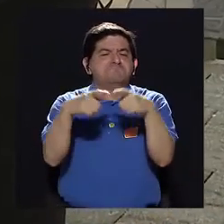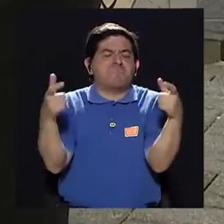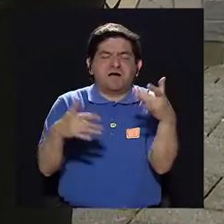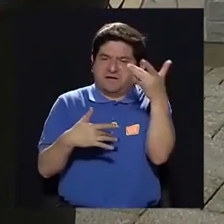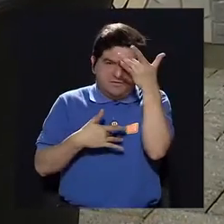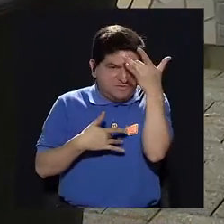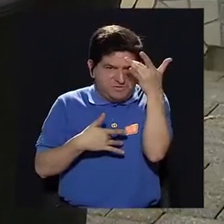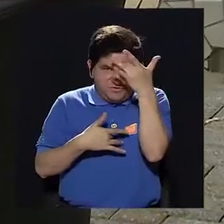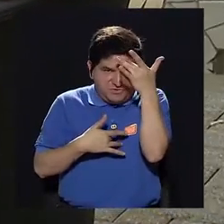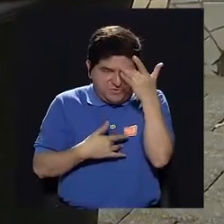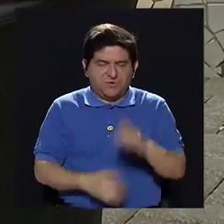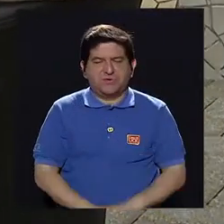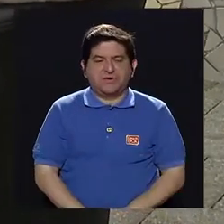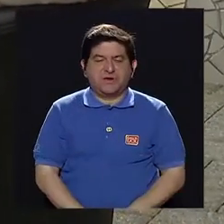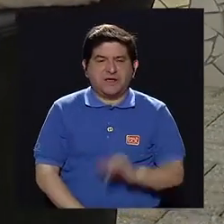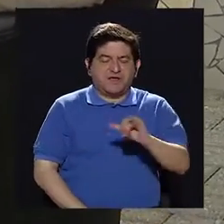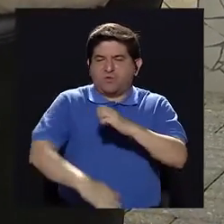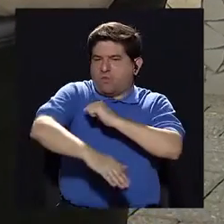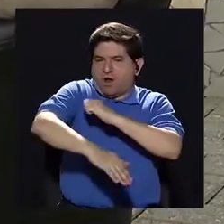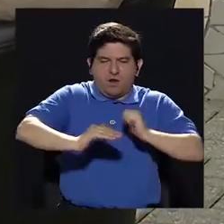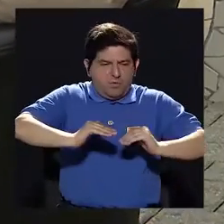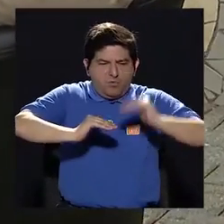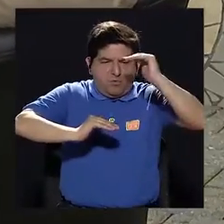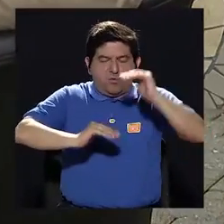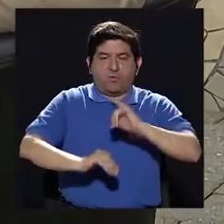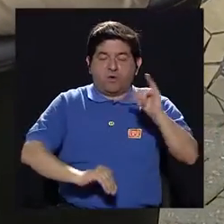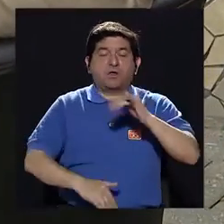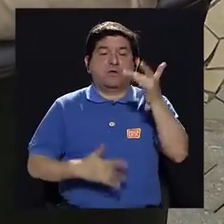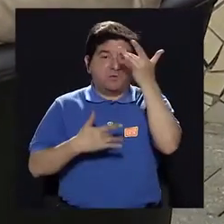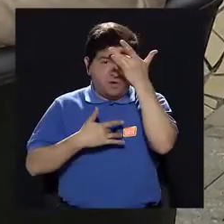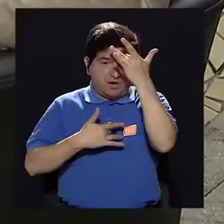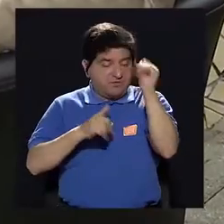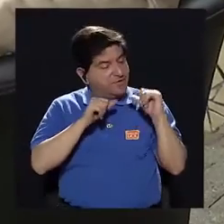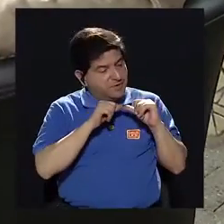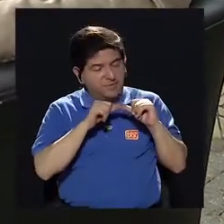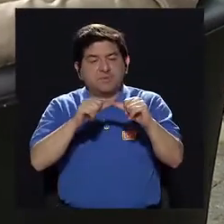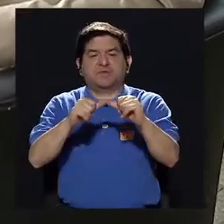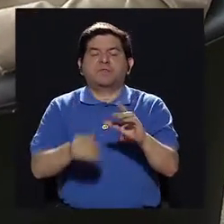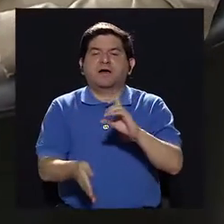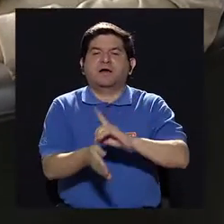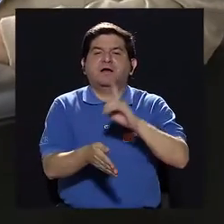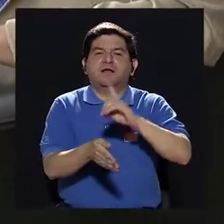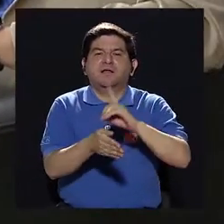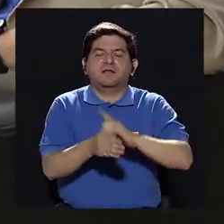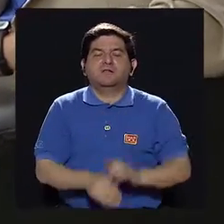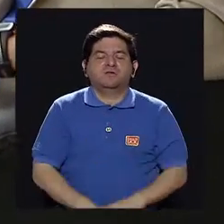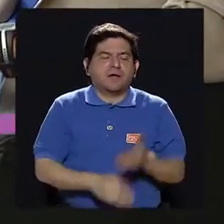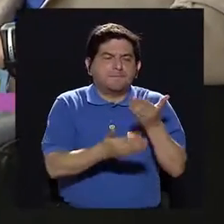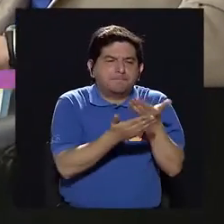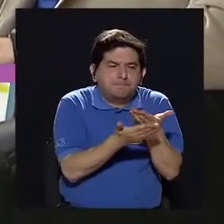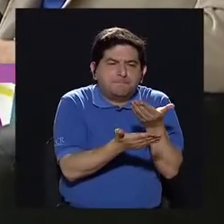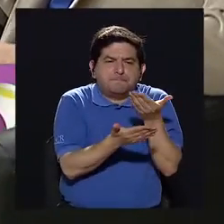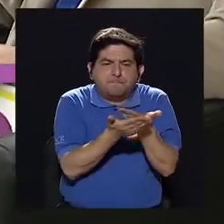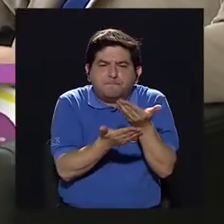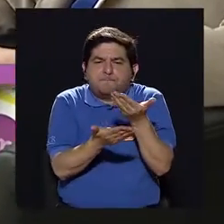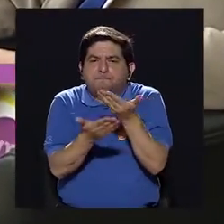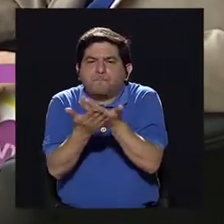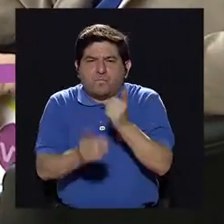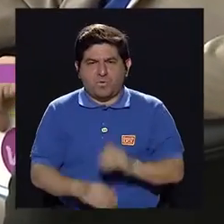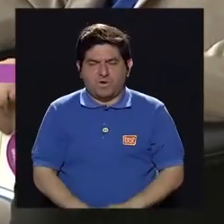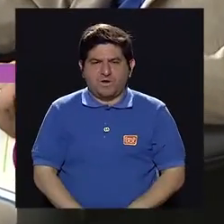la gran mayoría de enfermedades, ¿verdad? Como la hipertensión, ¿verdad? Que también es una enfermedad crónica. El médico tiene que ir probando